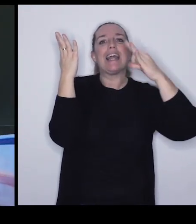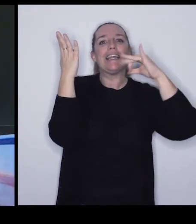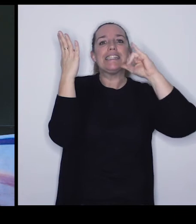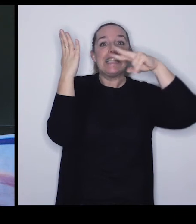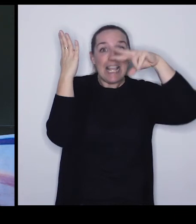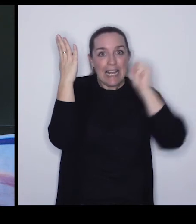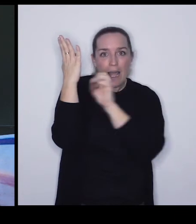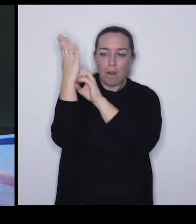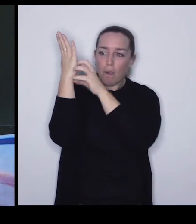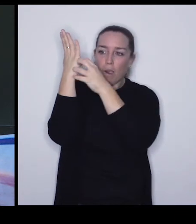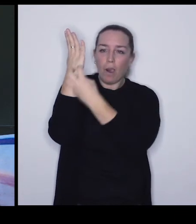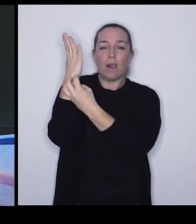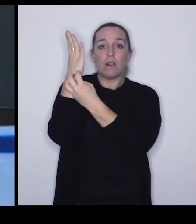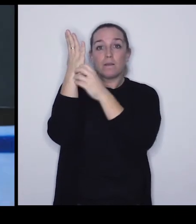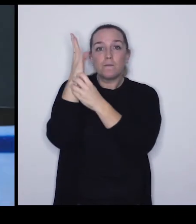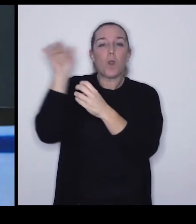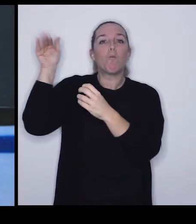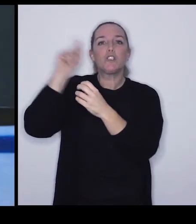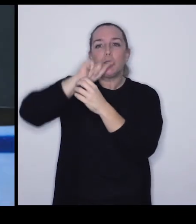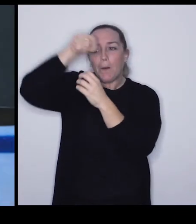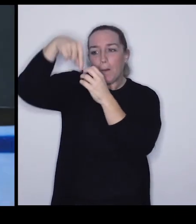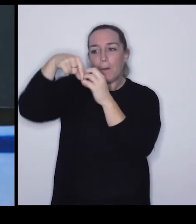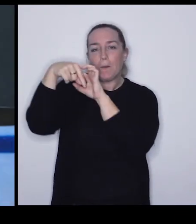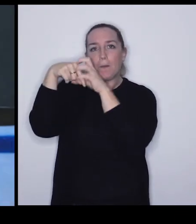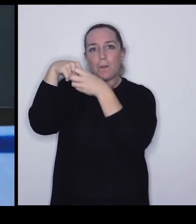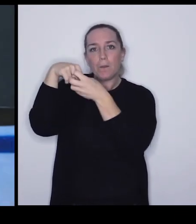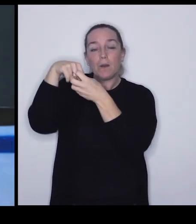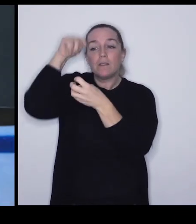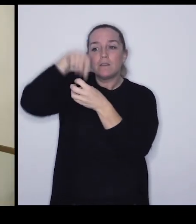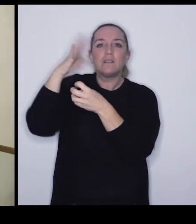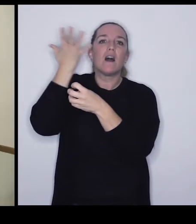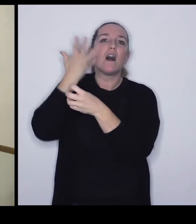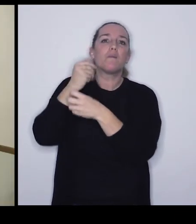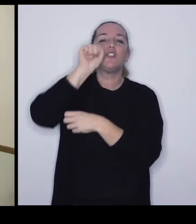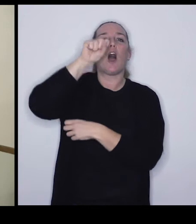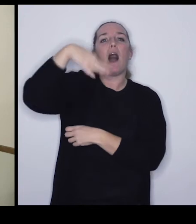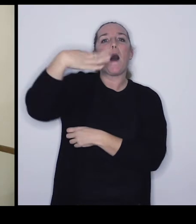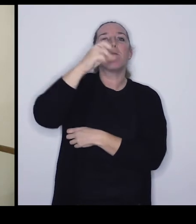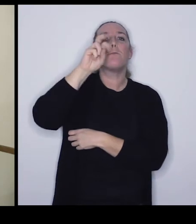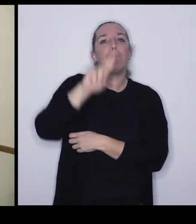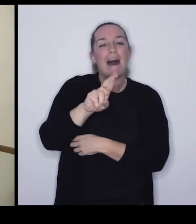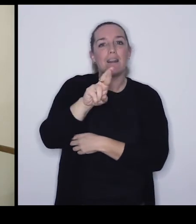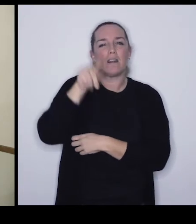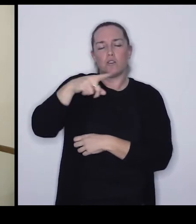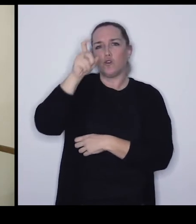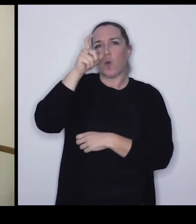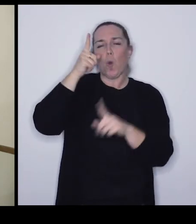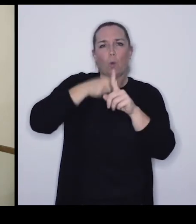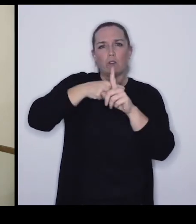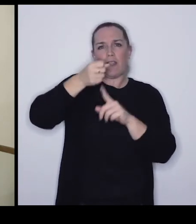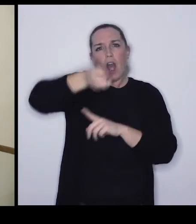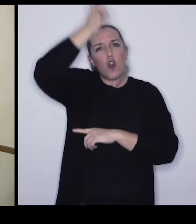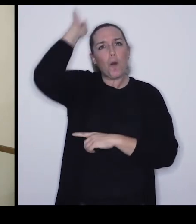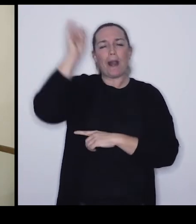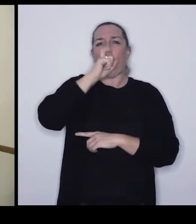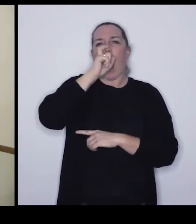...atrapa a insectos... ...como podéis ver en esta gotita que tenemos aquí... ...el ámbar ya desde la época romana se utilizaba... ...tanto para perfumar